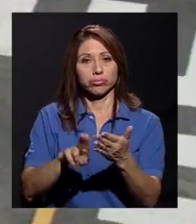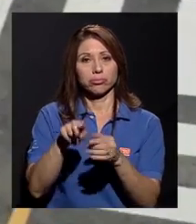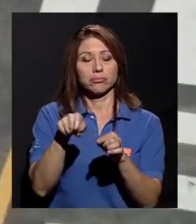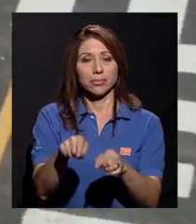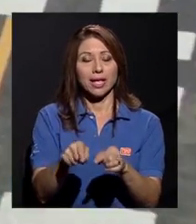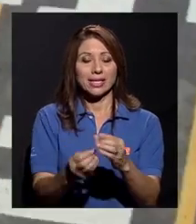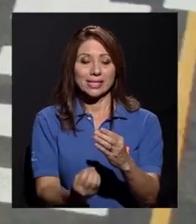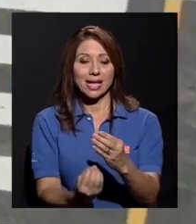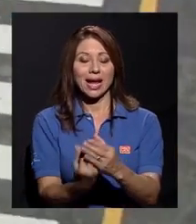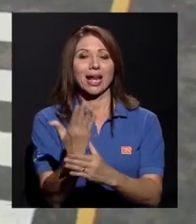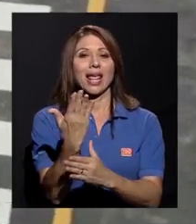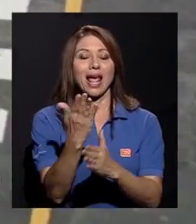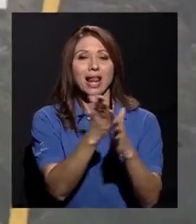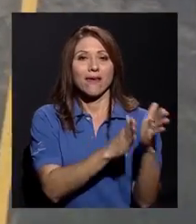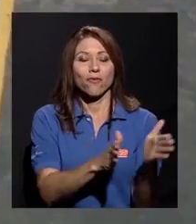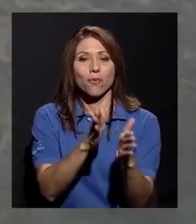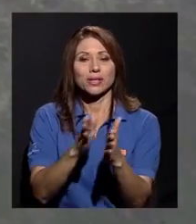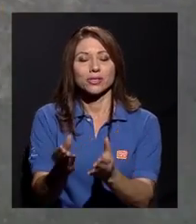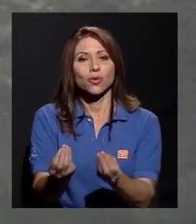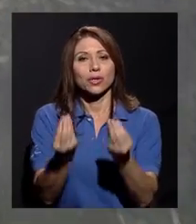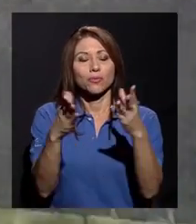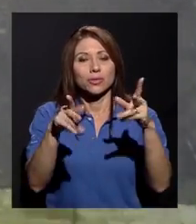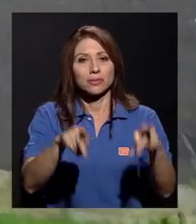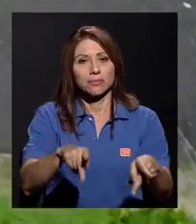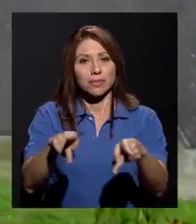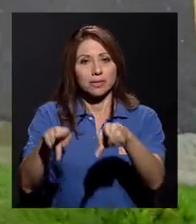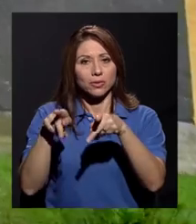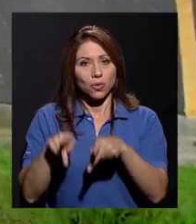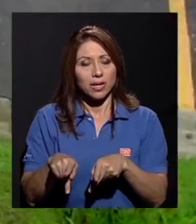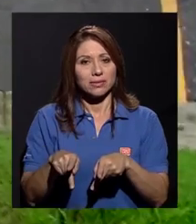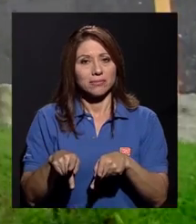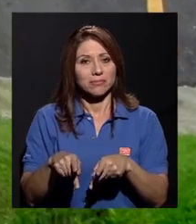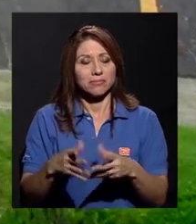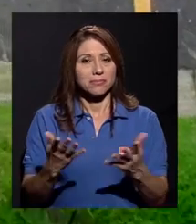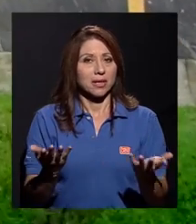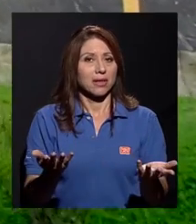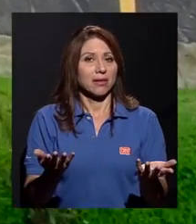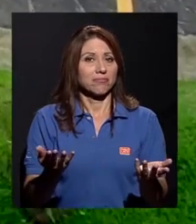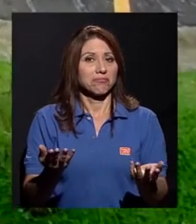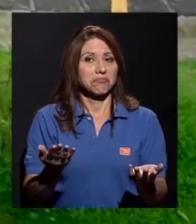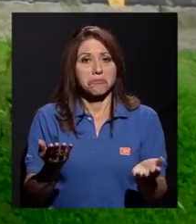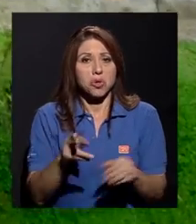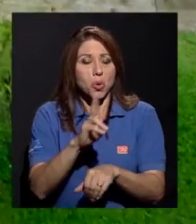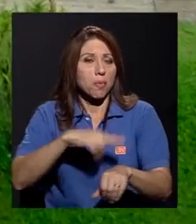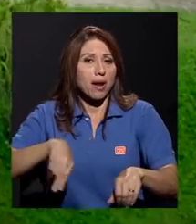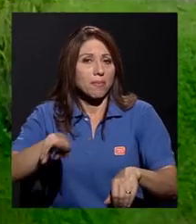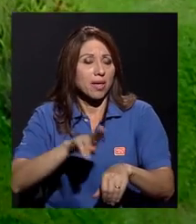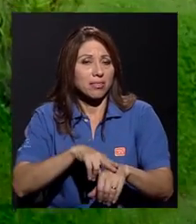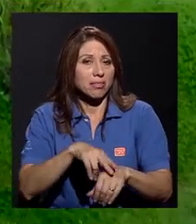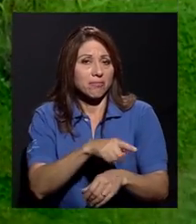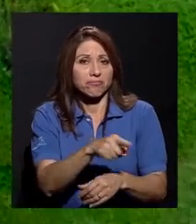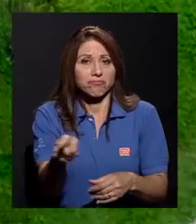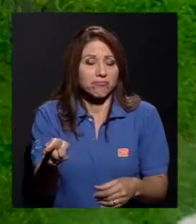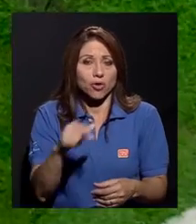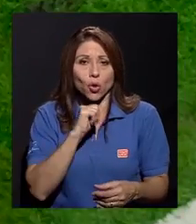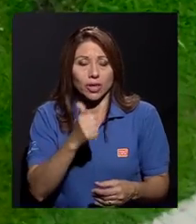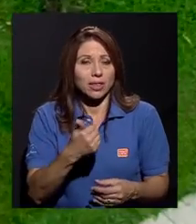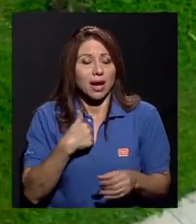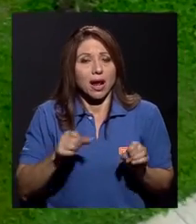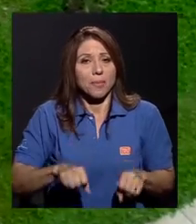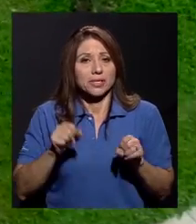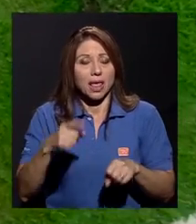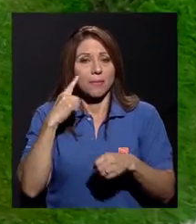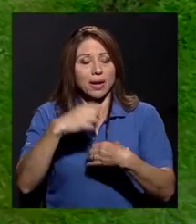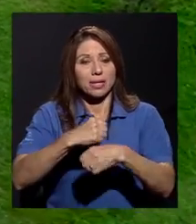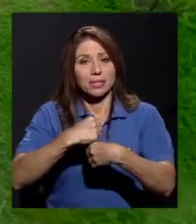crea lo que es la formación en muchas personas que normalmente no tendrían en sí la capacidad para hacerlo